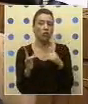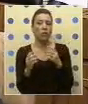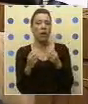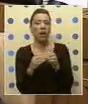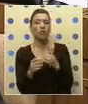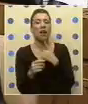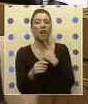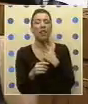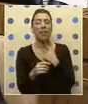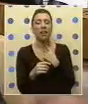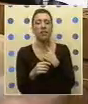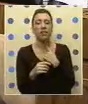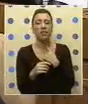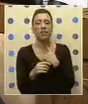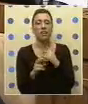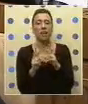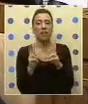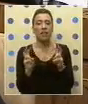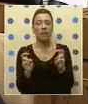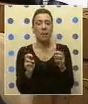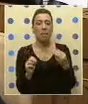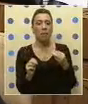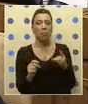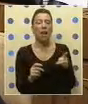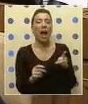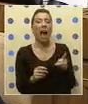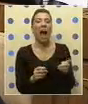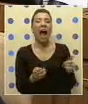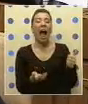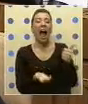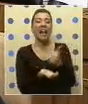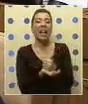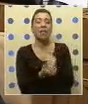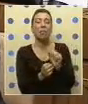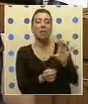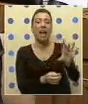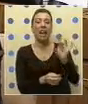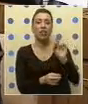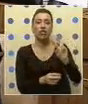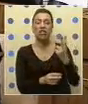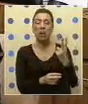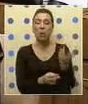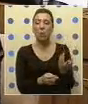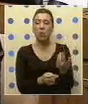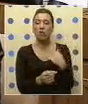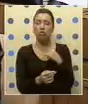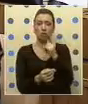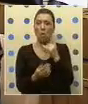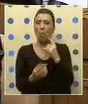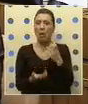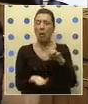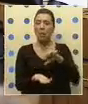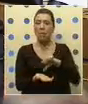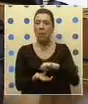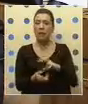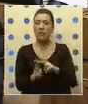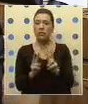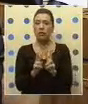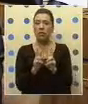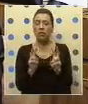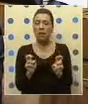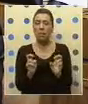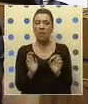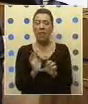aspiración que en materia municipal el alcalde sea electo en segunda vuelta. Yo no entiendo por qué si en el país se instaló como un tema de